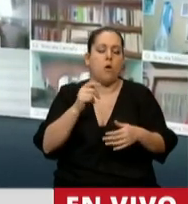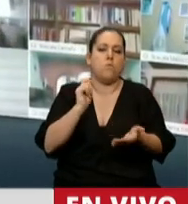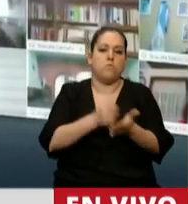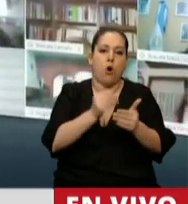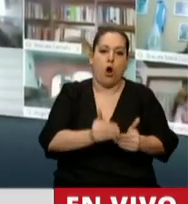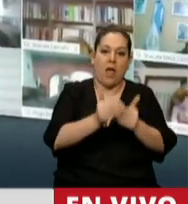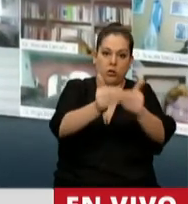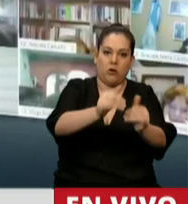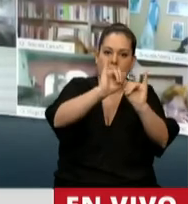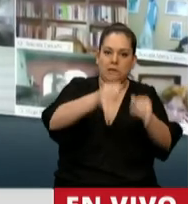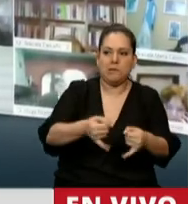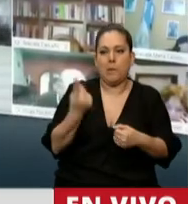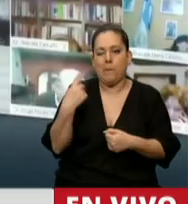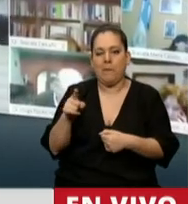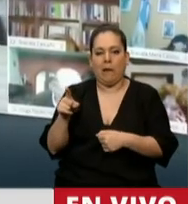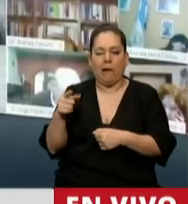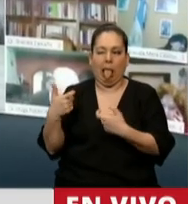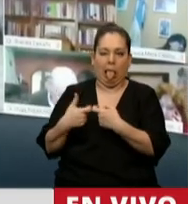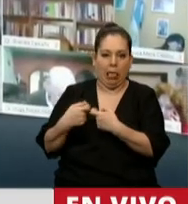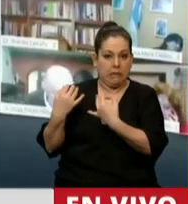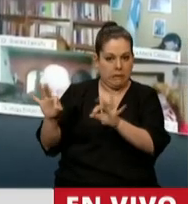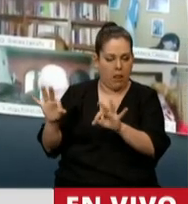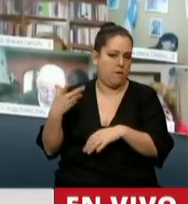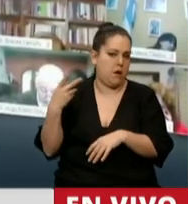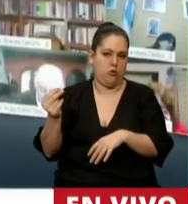sí, pero impunidad, no. Muchas gracias.